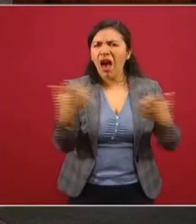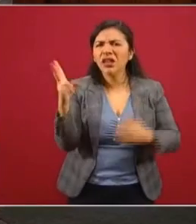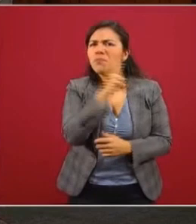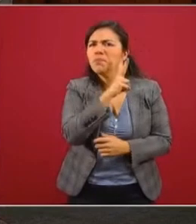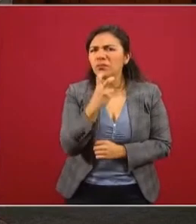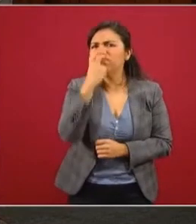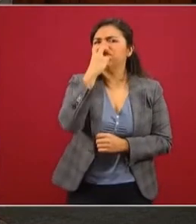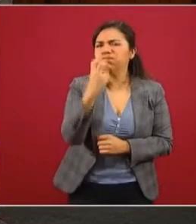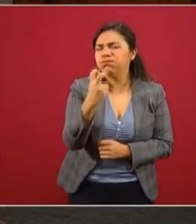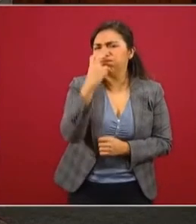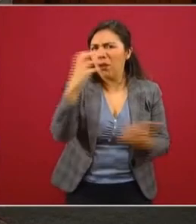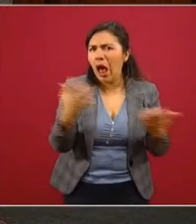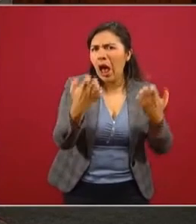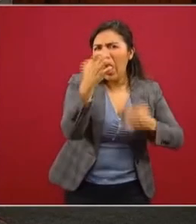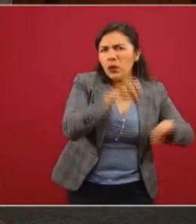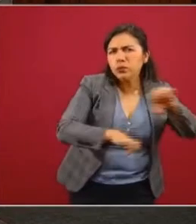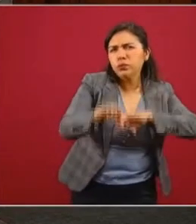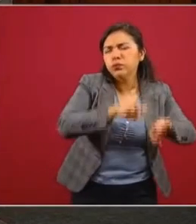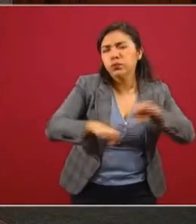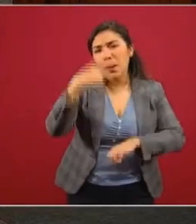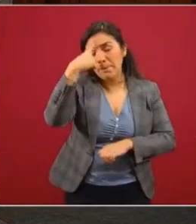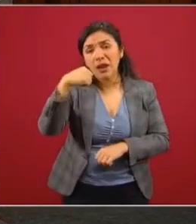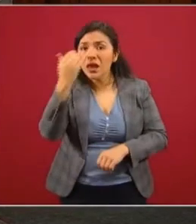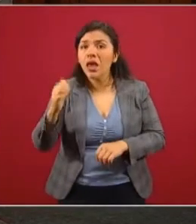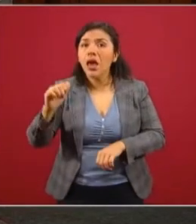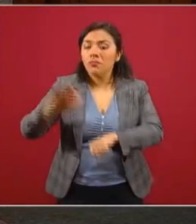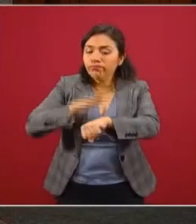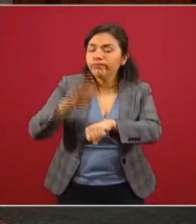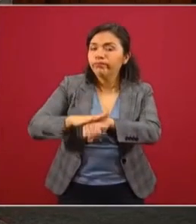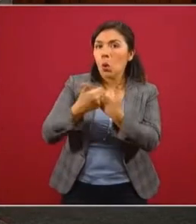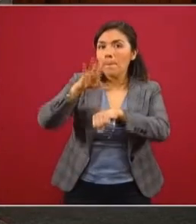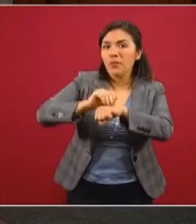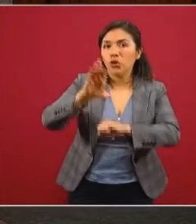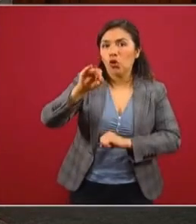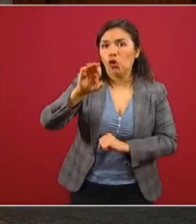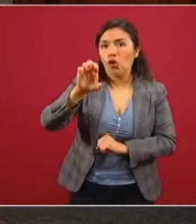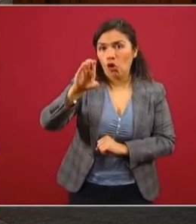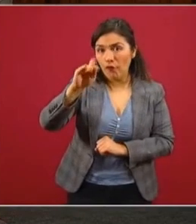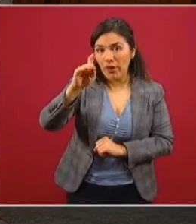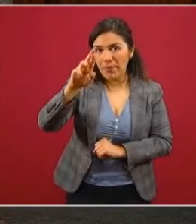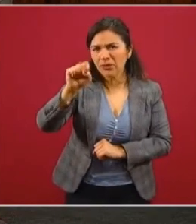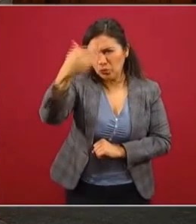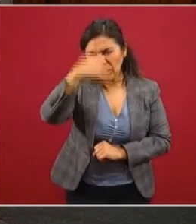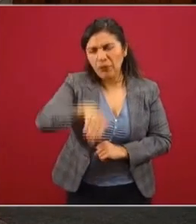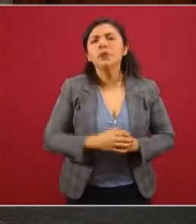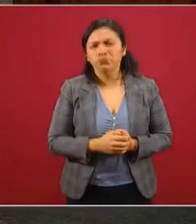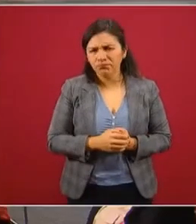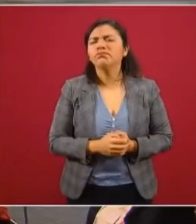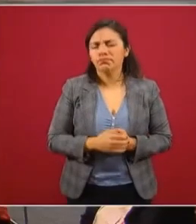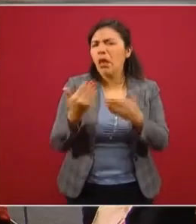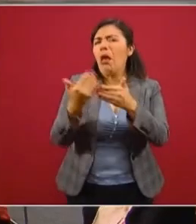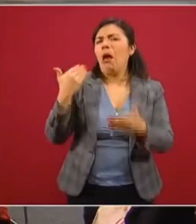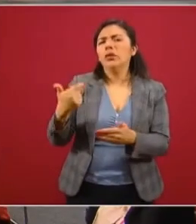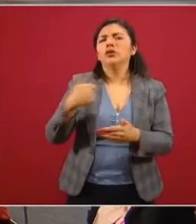que están aplicando para poder conseguir los permisos de COFEPRIS? ¿Usted lo sabe? Hicimos una convocatoria